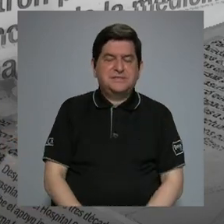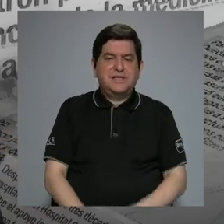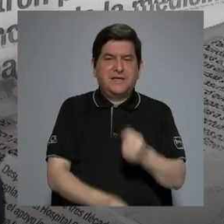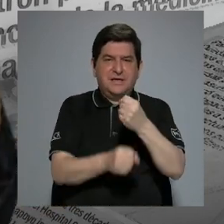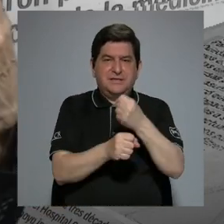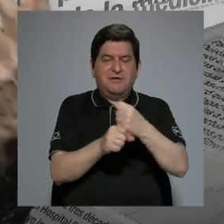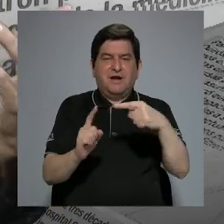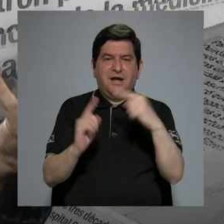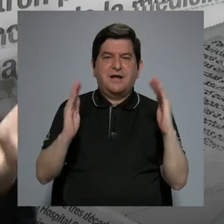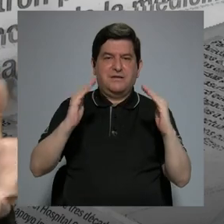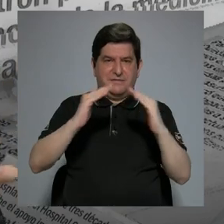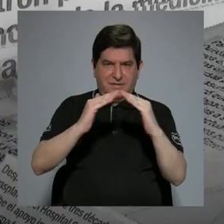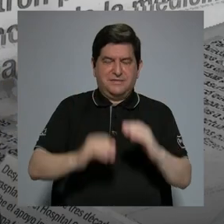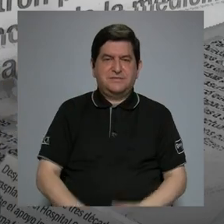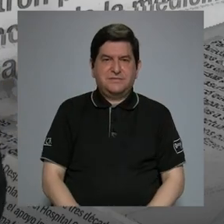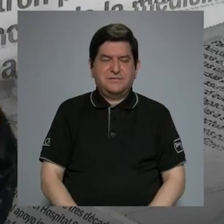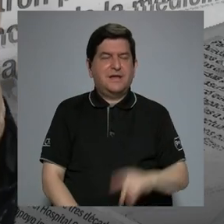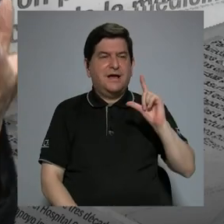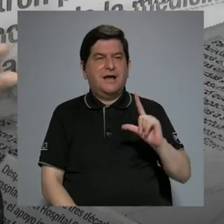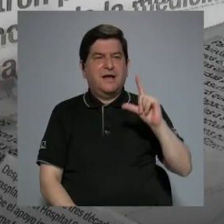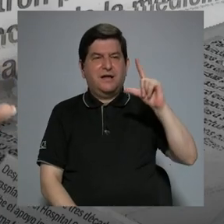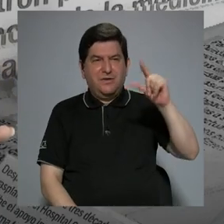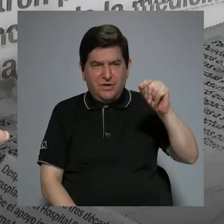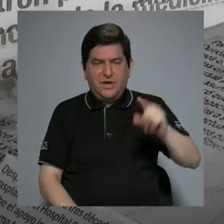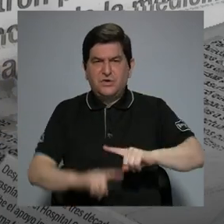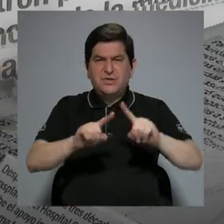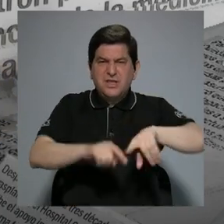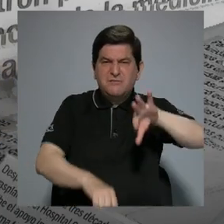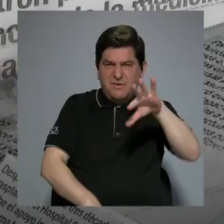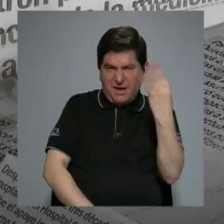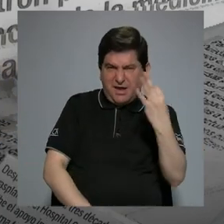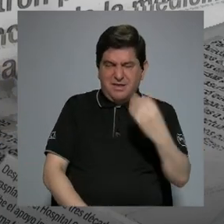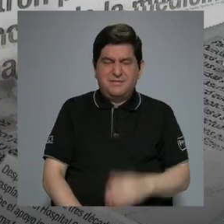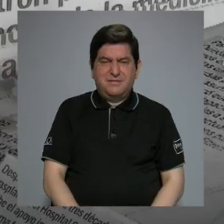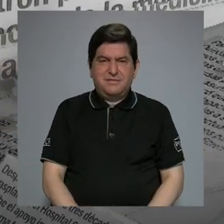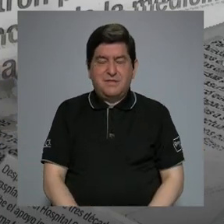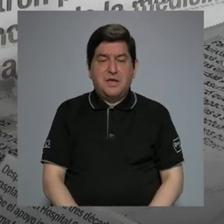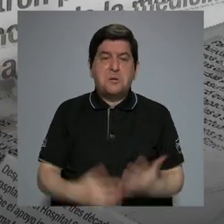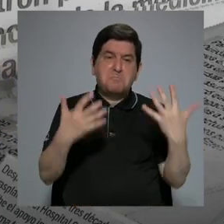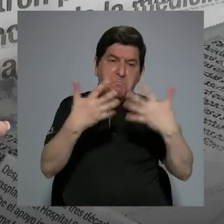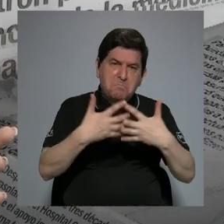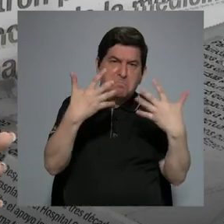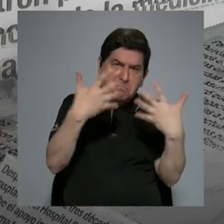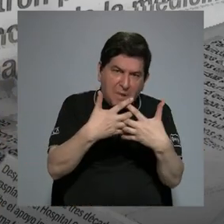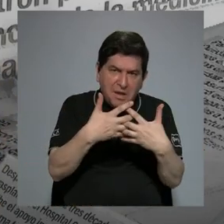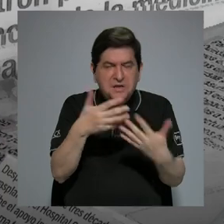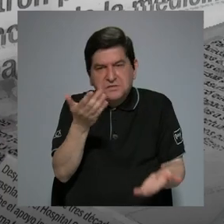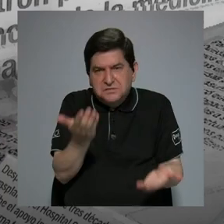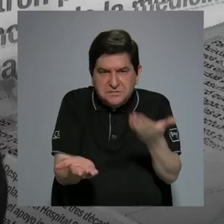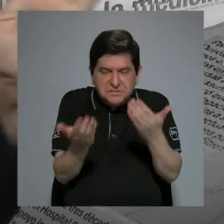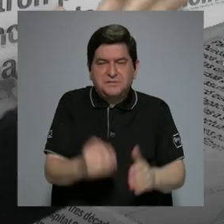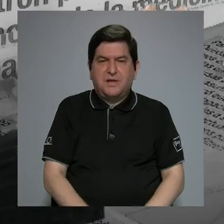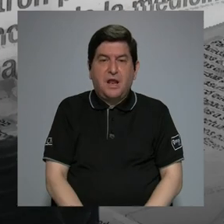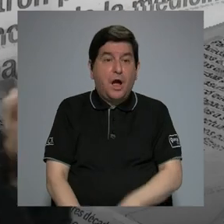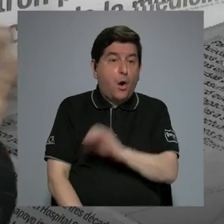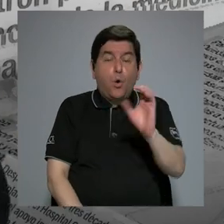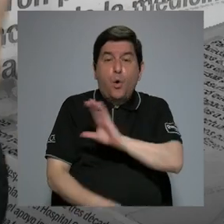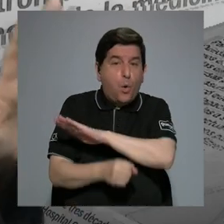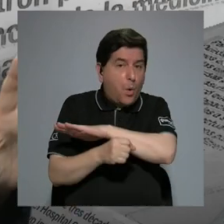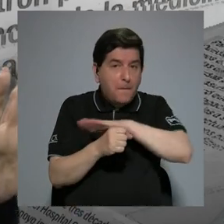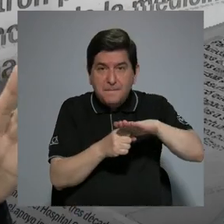teletrabajo, el trabajo remoto, diferentes formas de trabajo, hacerlo híbrido, otros que totalmente